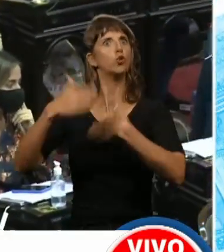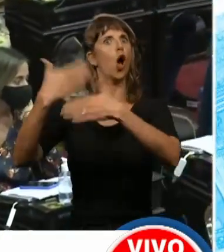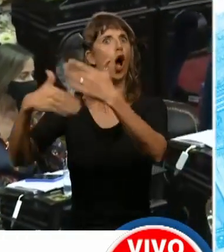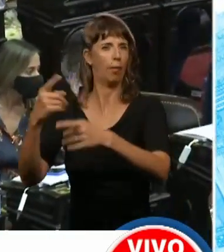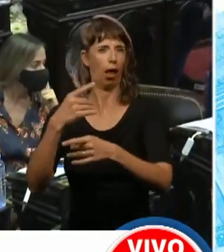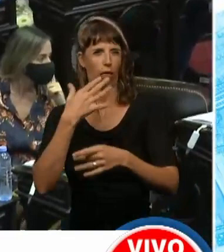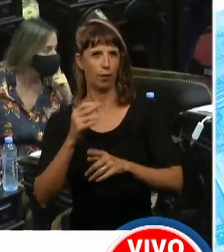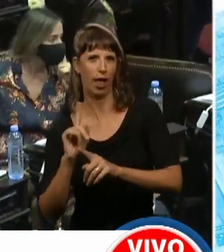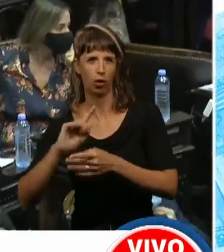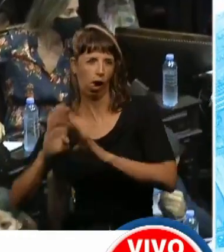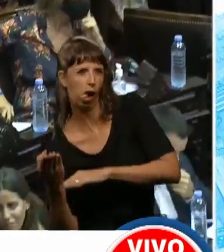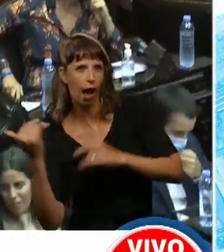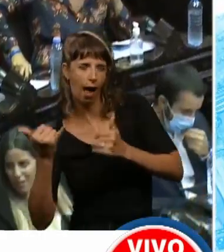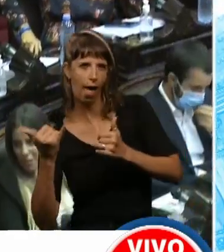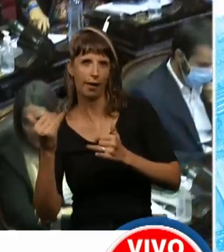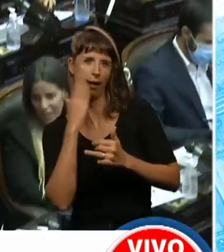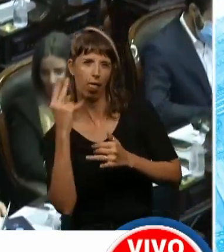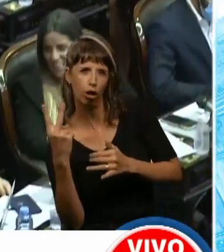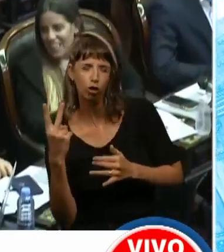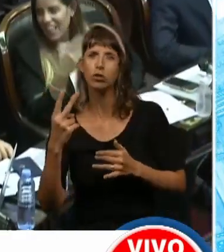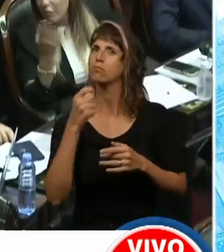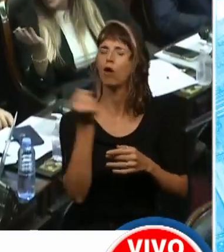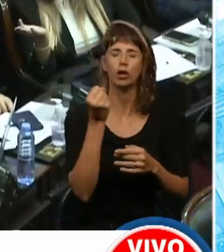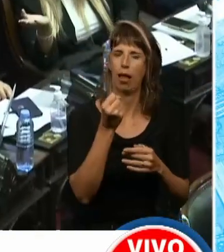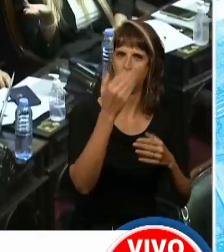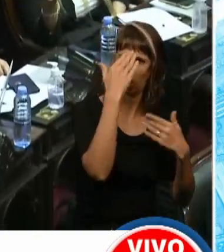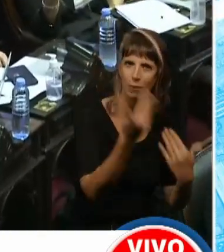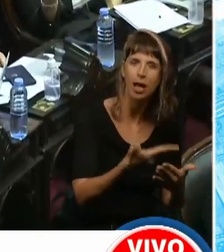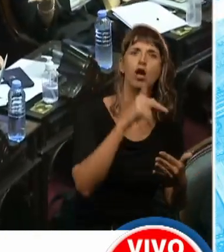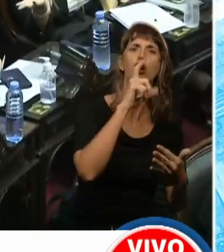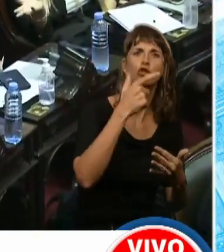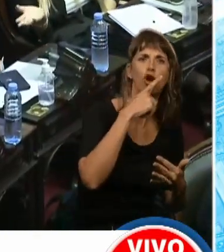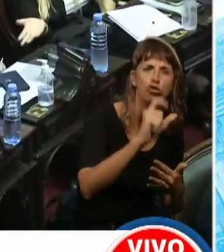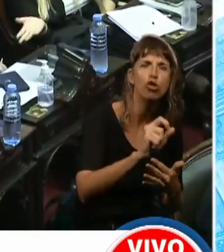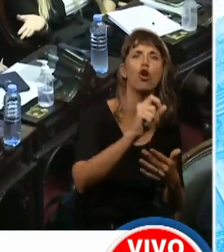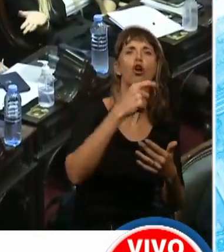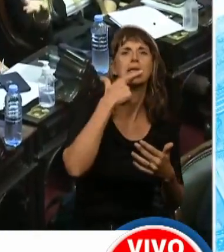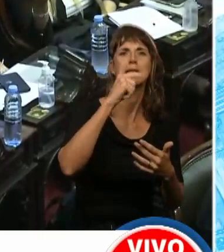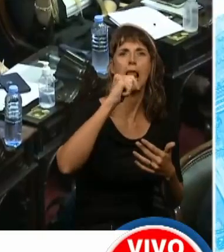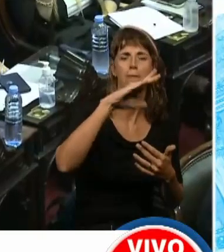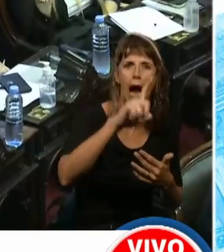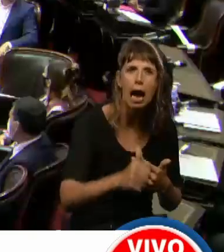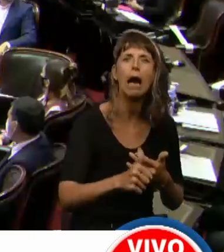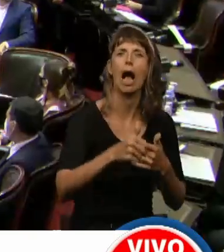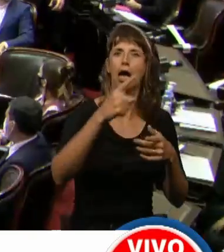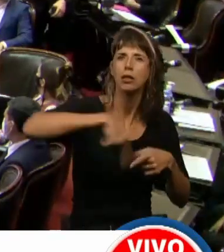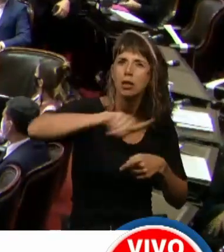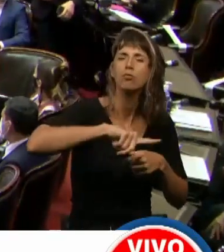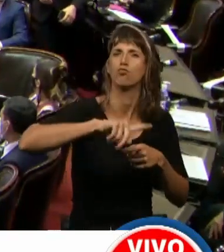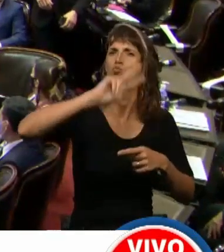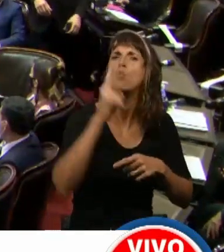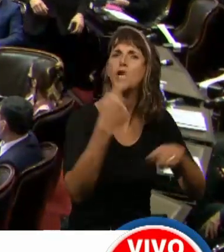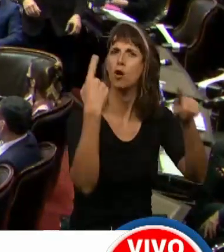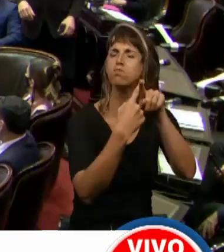muy importante destacar a los Salamancas, a los Toscos y a todos nuestros hermanos de clase que dieron su vida.